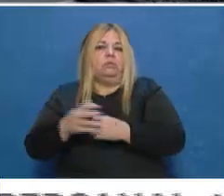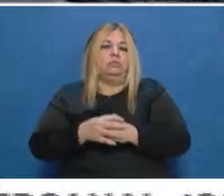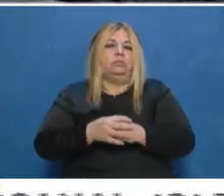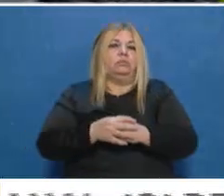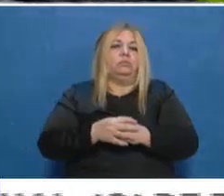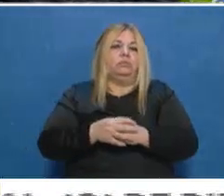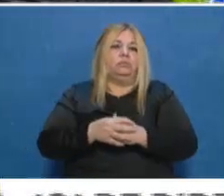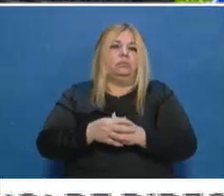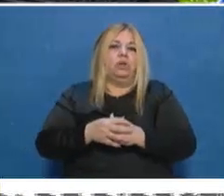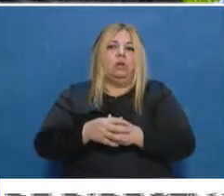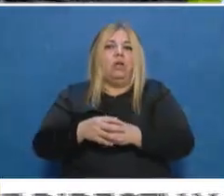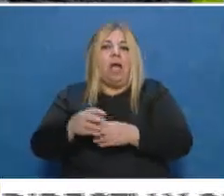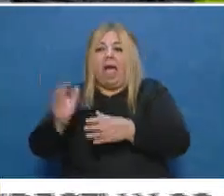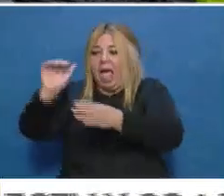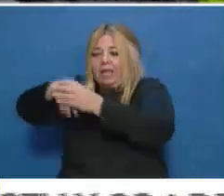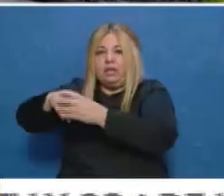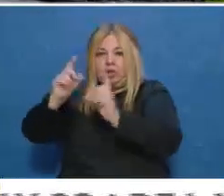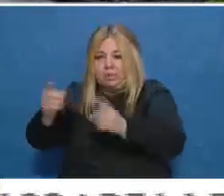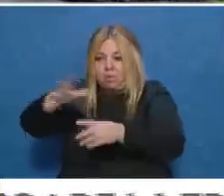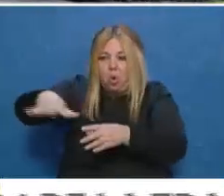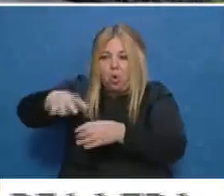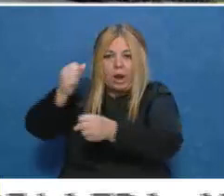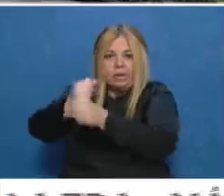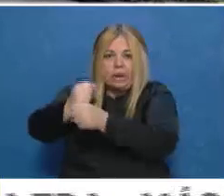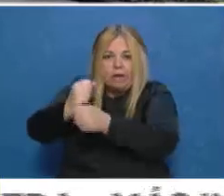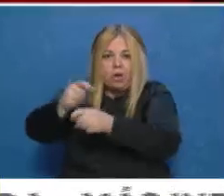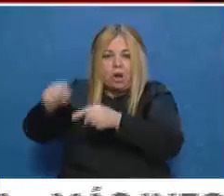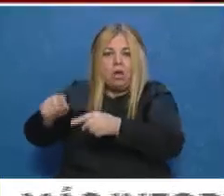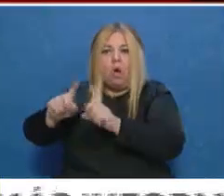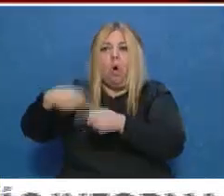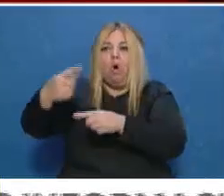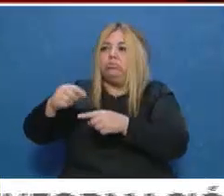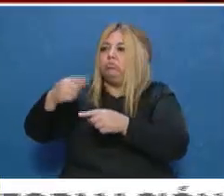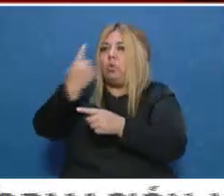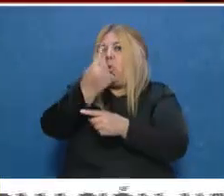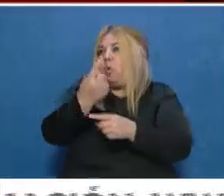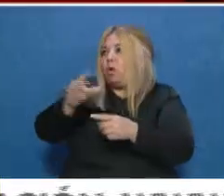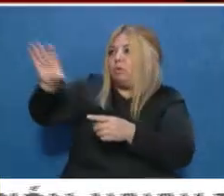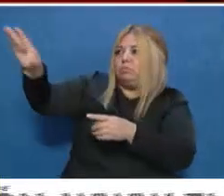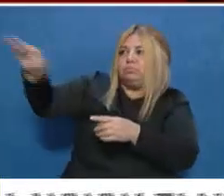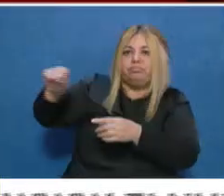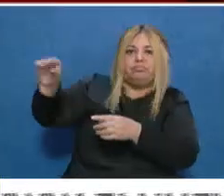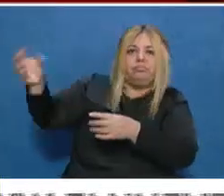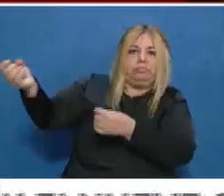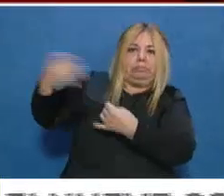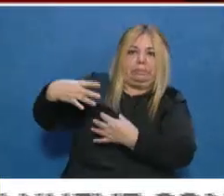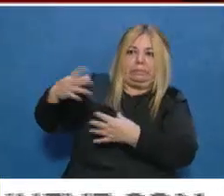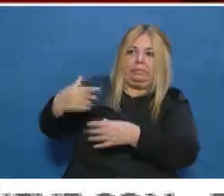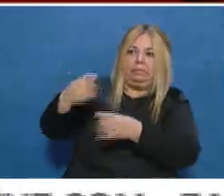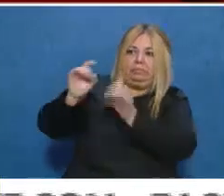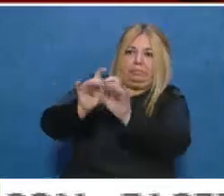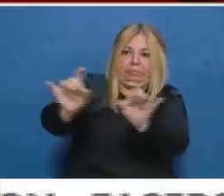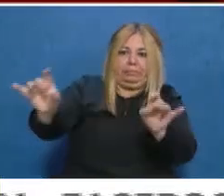contagio en el trabajo o si una persona trajo el virus desde afuera y después de allí se fue propagando. Pero lo cierto es que son siete